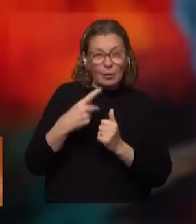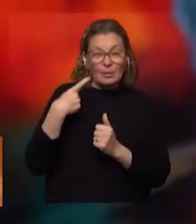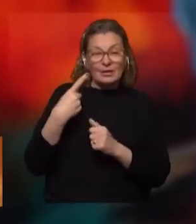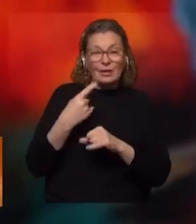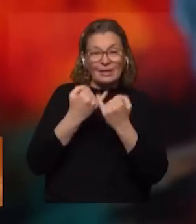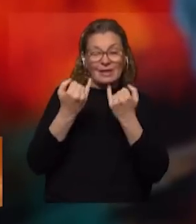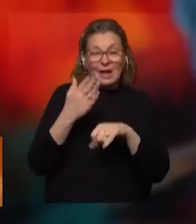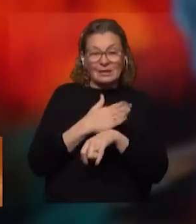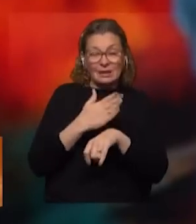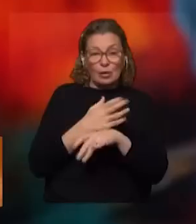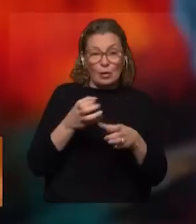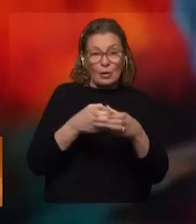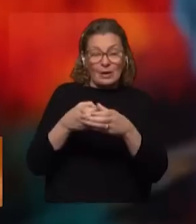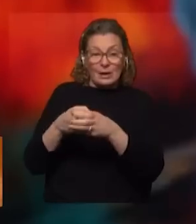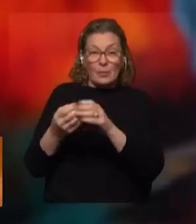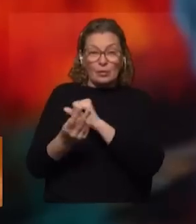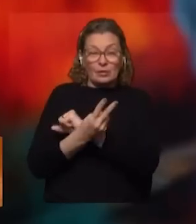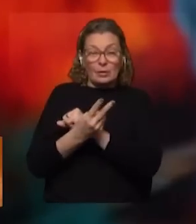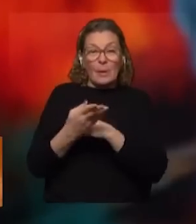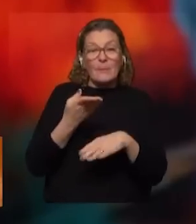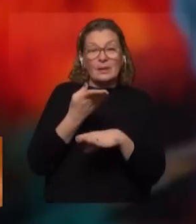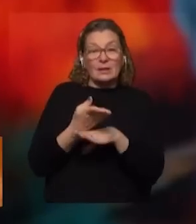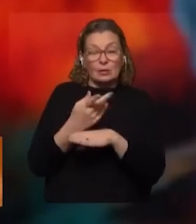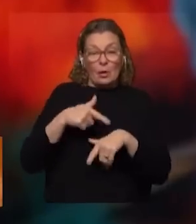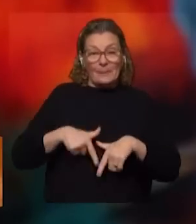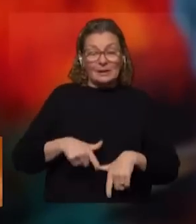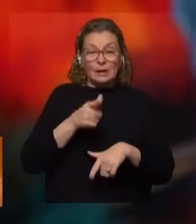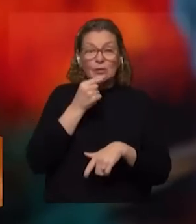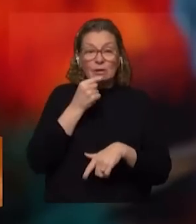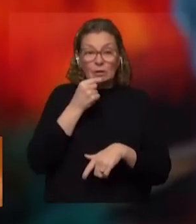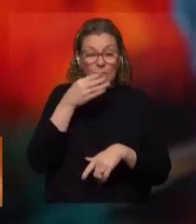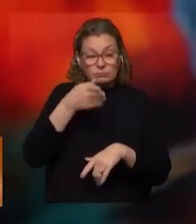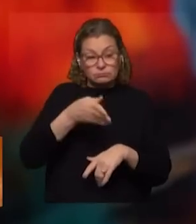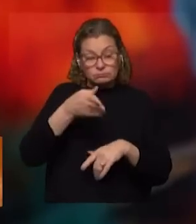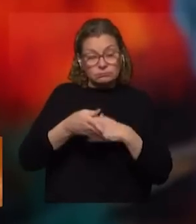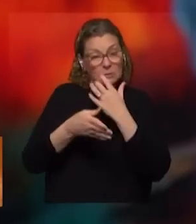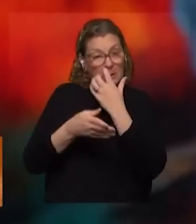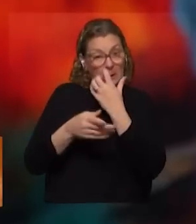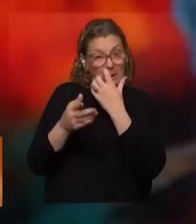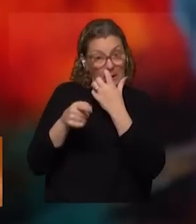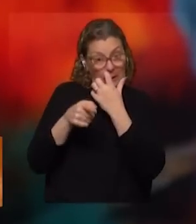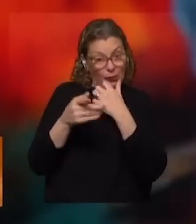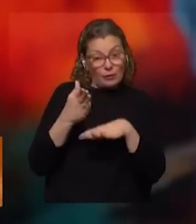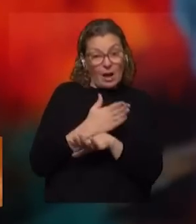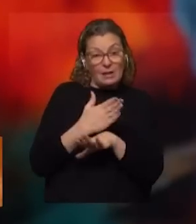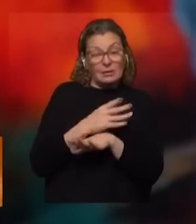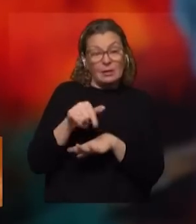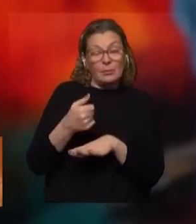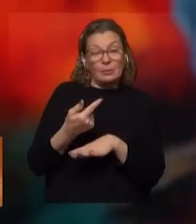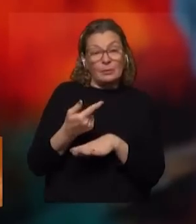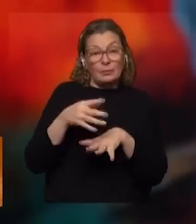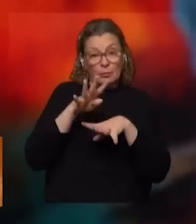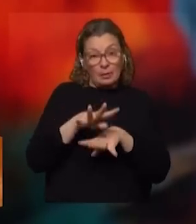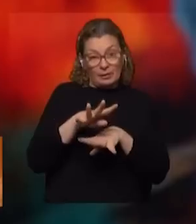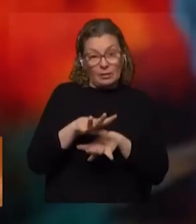anterior y planteado a los equipos de seguridad de OCE, solicitándole al Ministerio Interior de Intervención, es decir, todo eso fue previo. Después nosotros tuvimos la